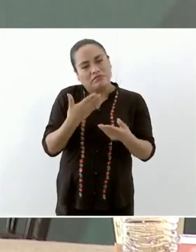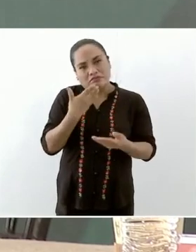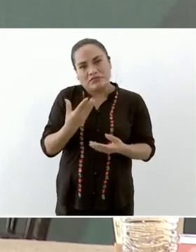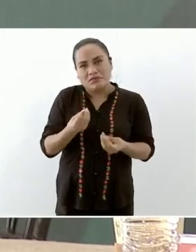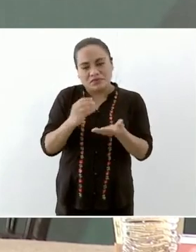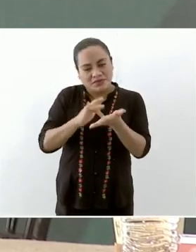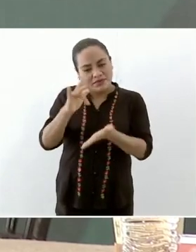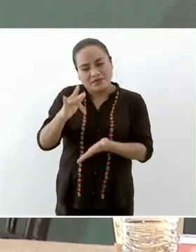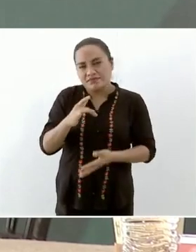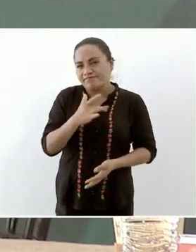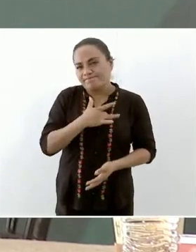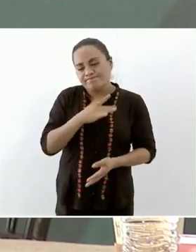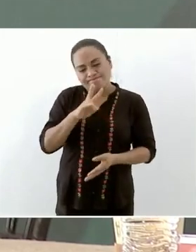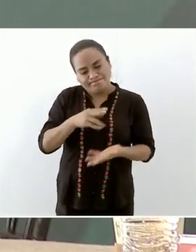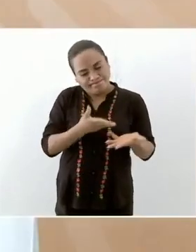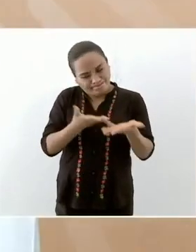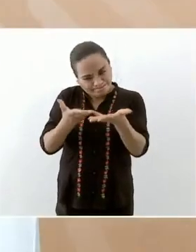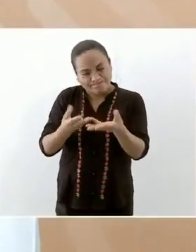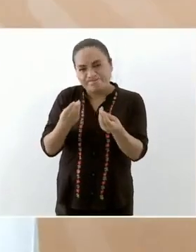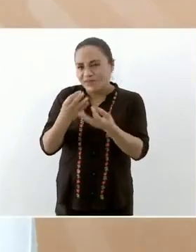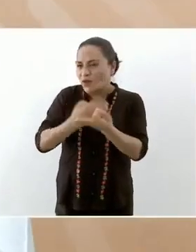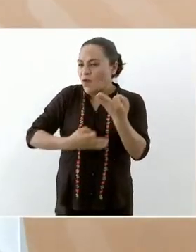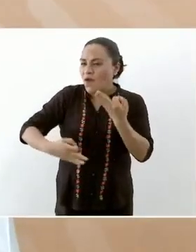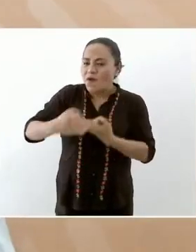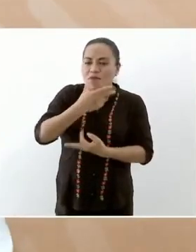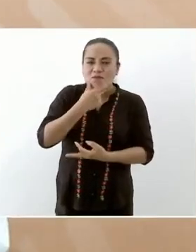de todo corazón a todas y a todos